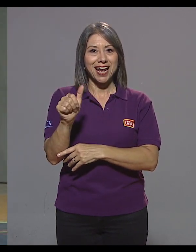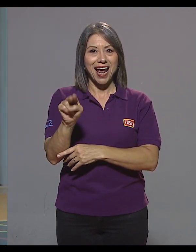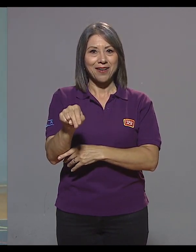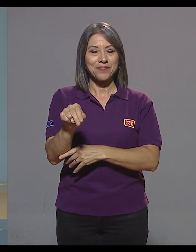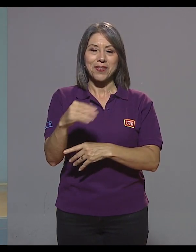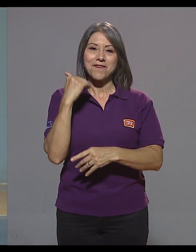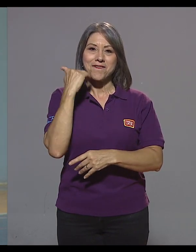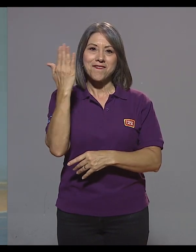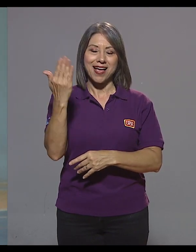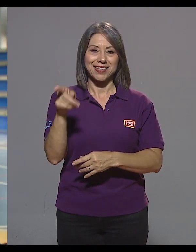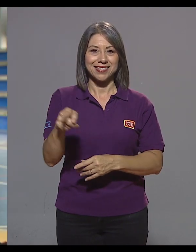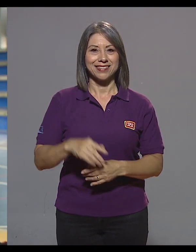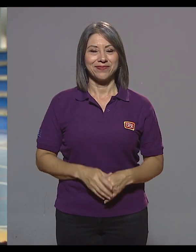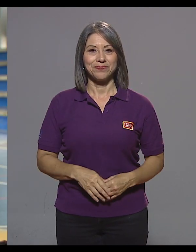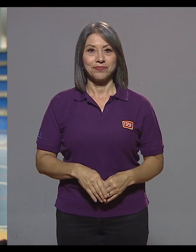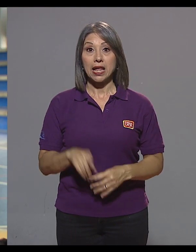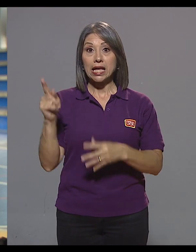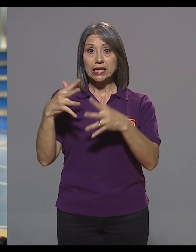practicarlo.